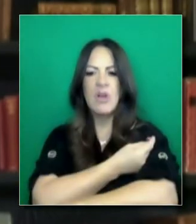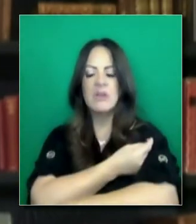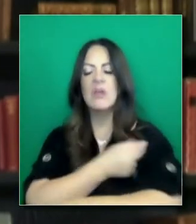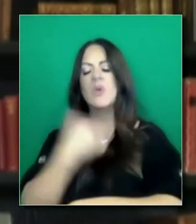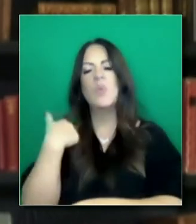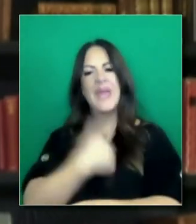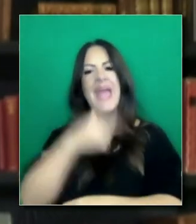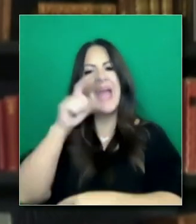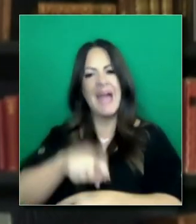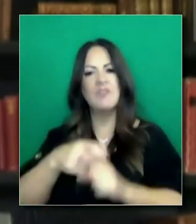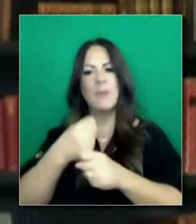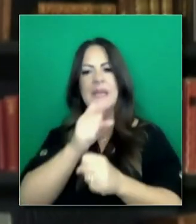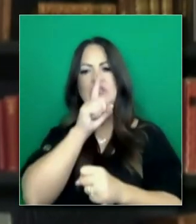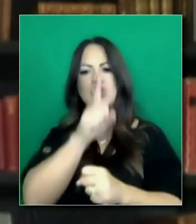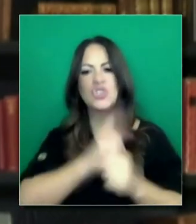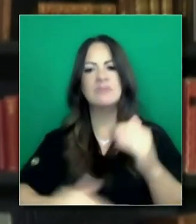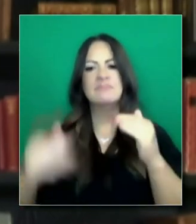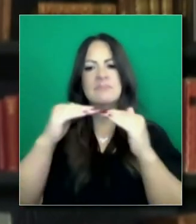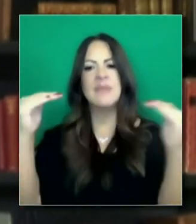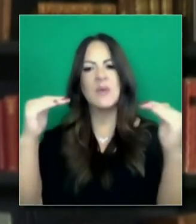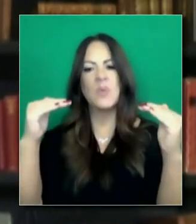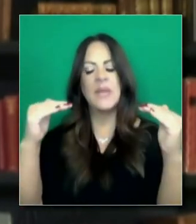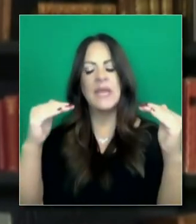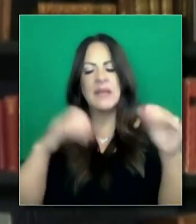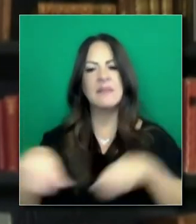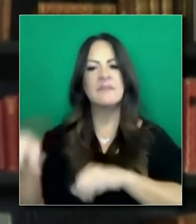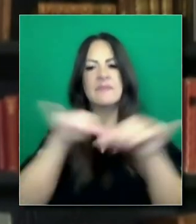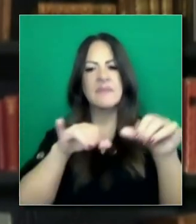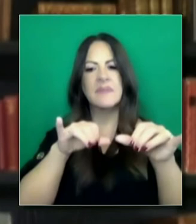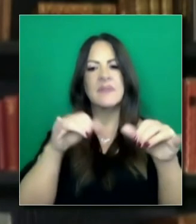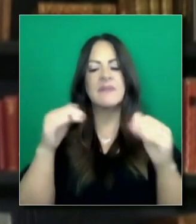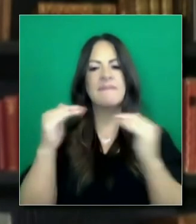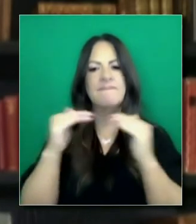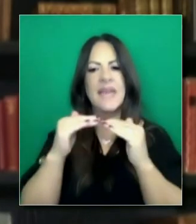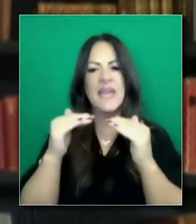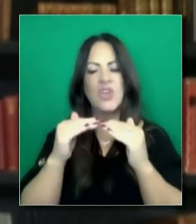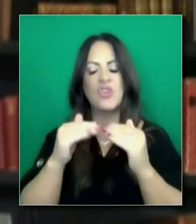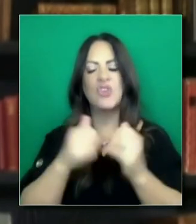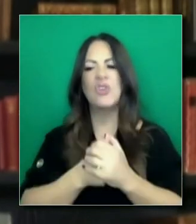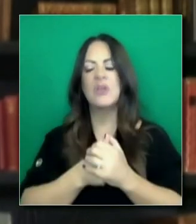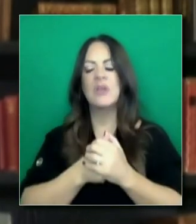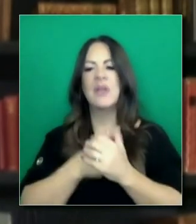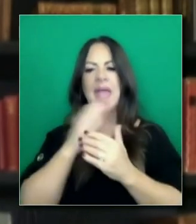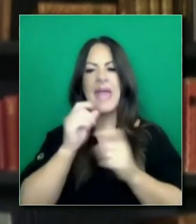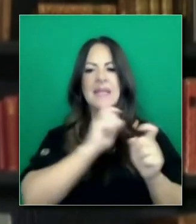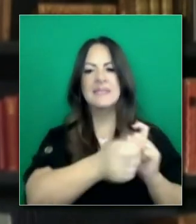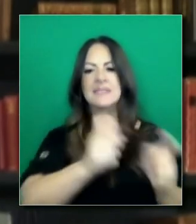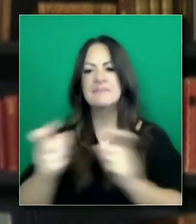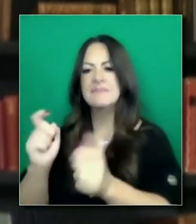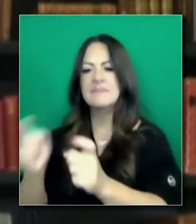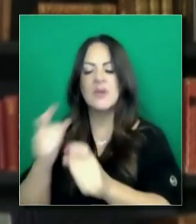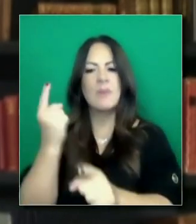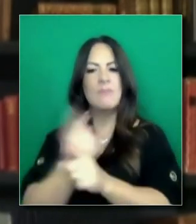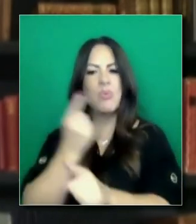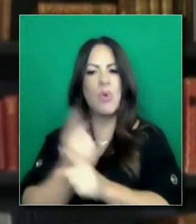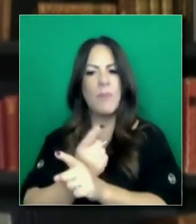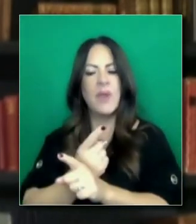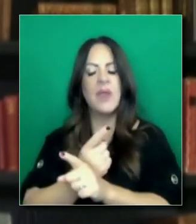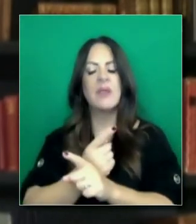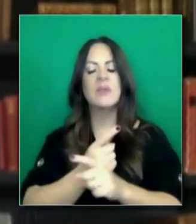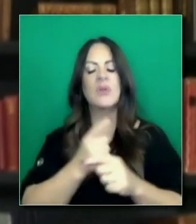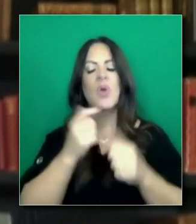importantes. Asegurarnos de que el componente de la equidad esté incluido en la distribución como se